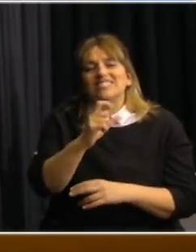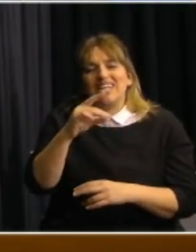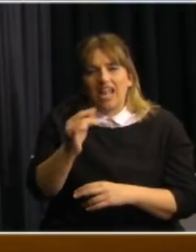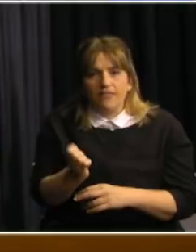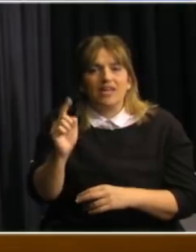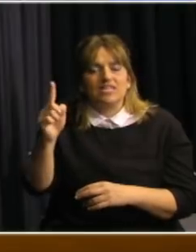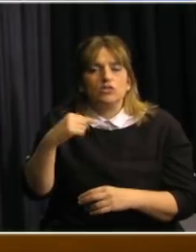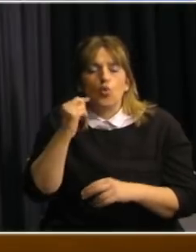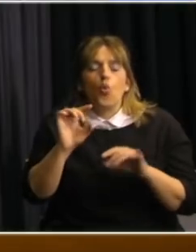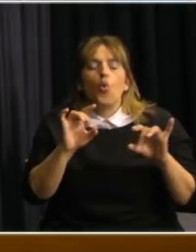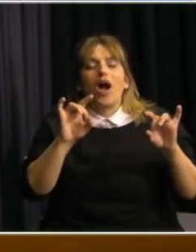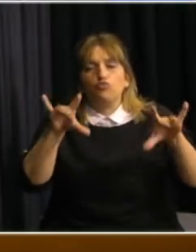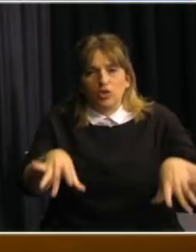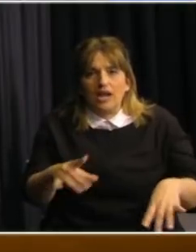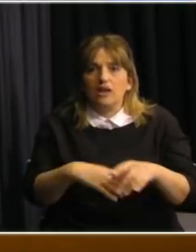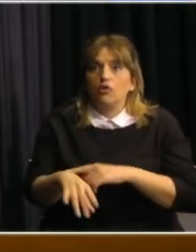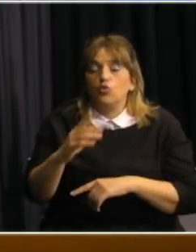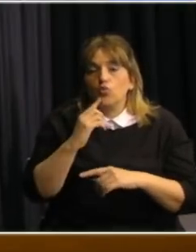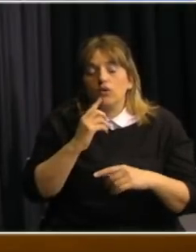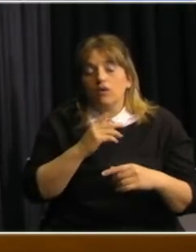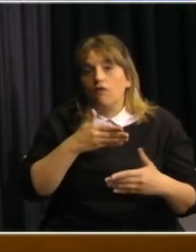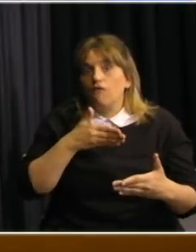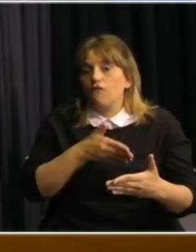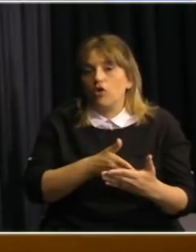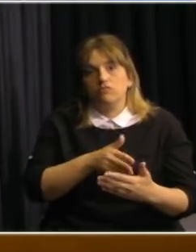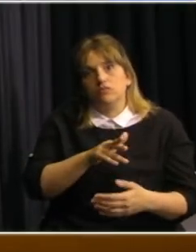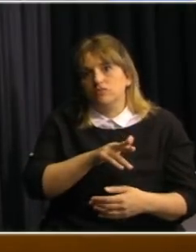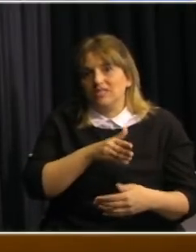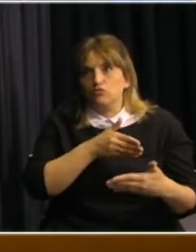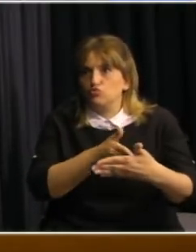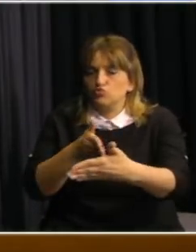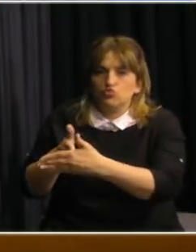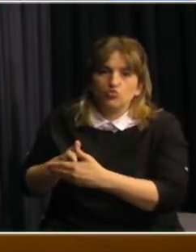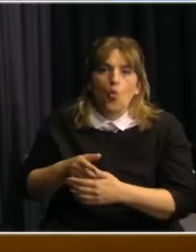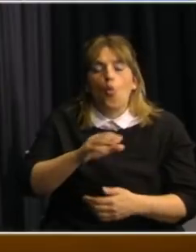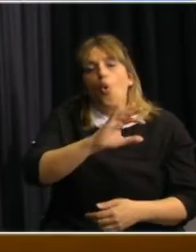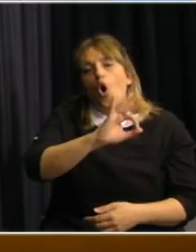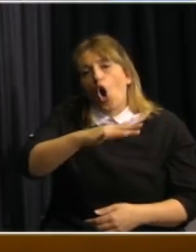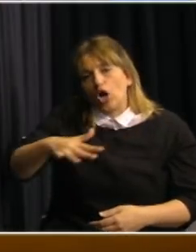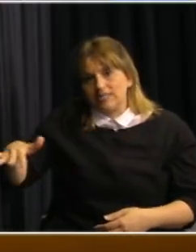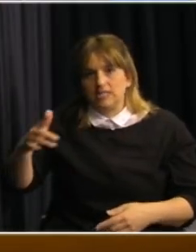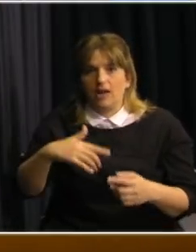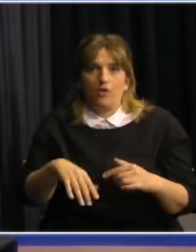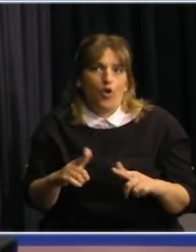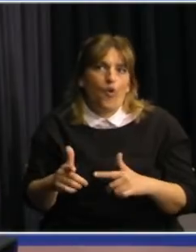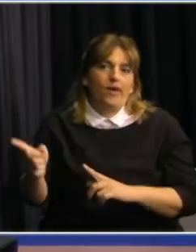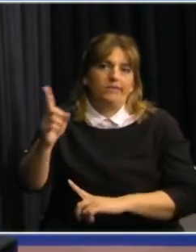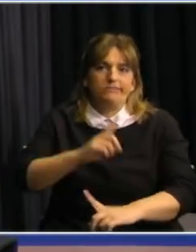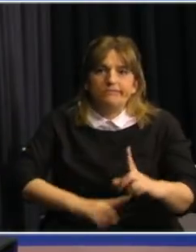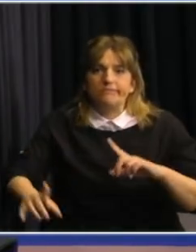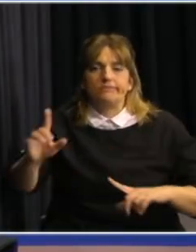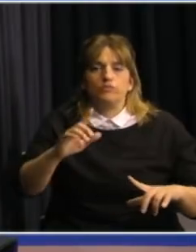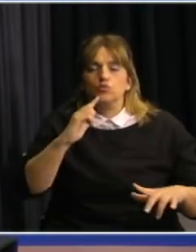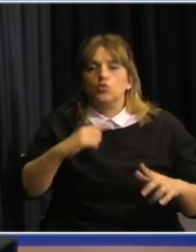con un nivel de fronteras fuertemente cerradas y básicamente rodeadas de un océano, no tiene una penetración continua de virus. Por lo tanto,